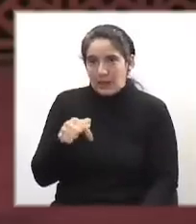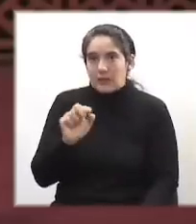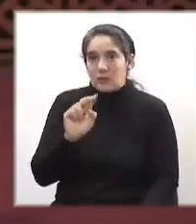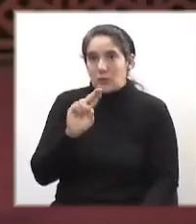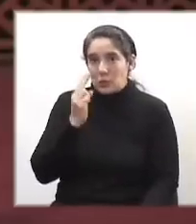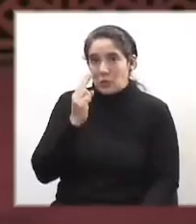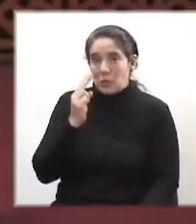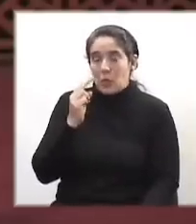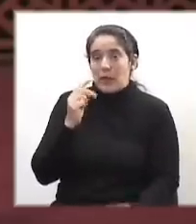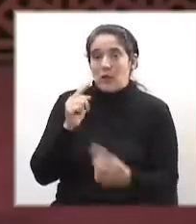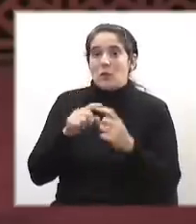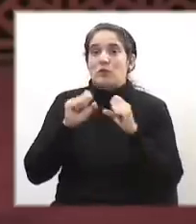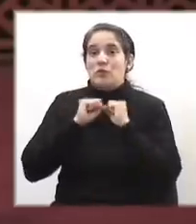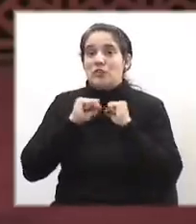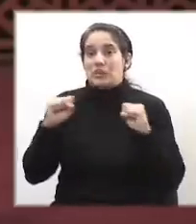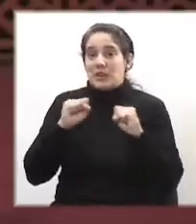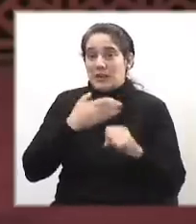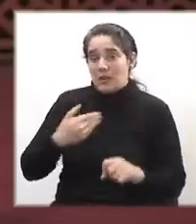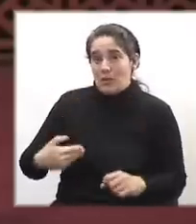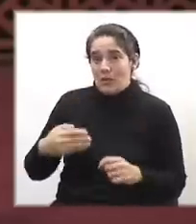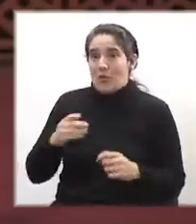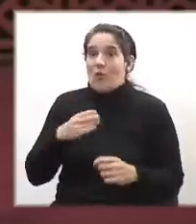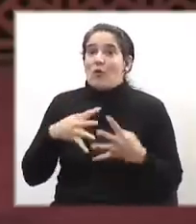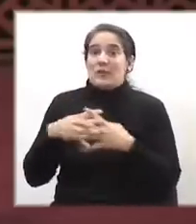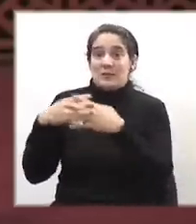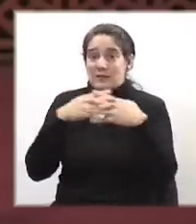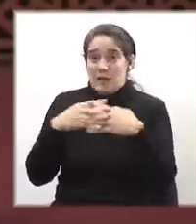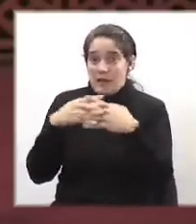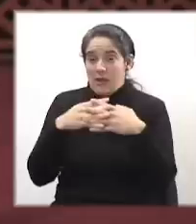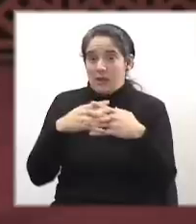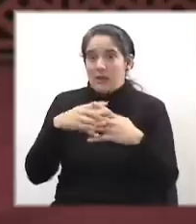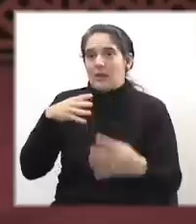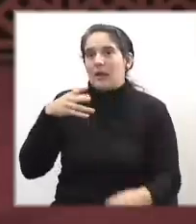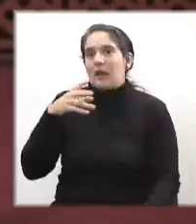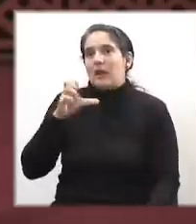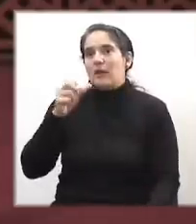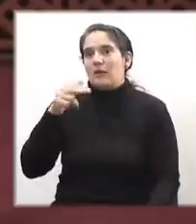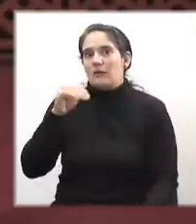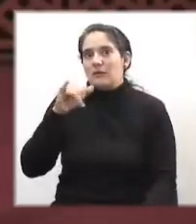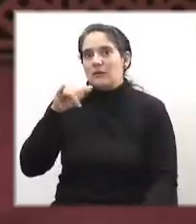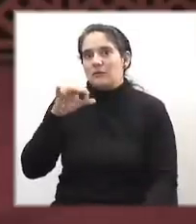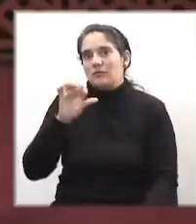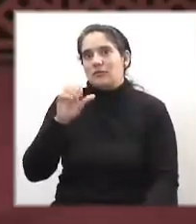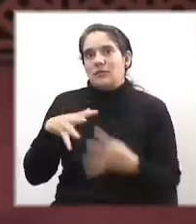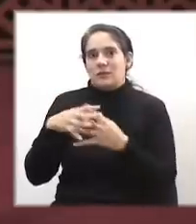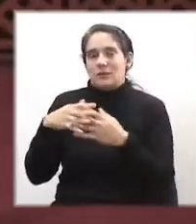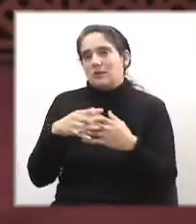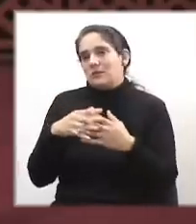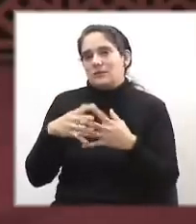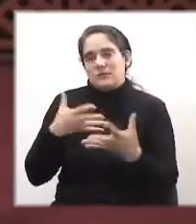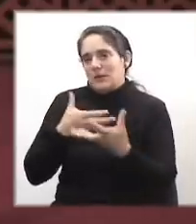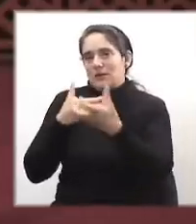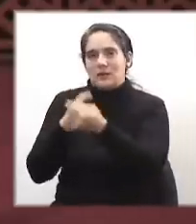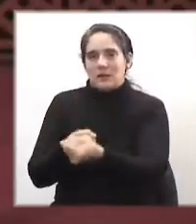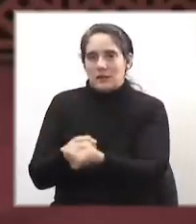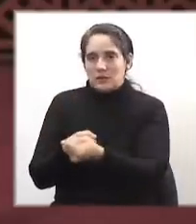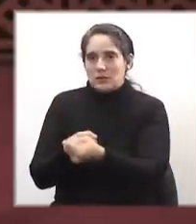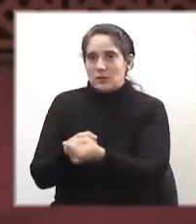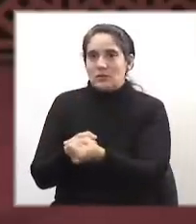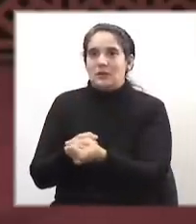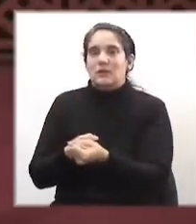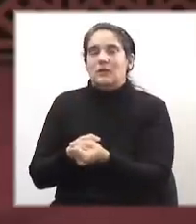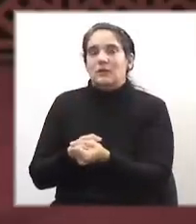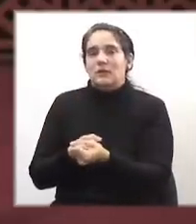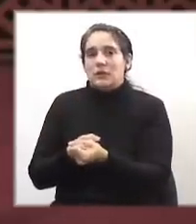un secretario de Estado norteamericano, el señor Henry Kissinger, que apadrinó la represión en la región